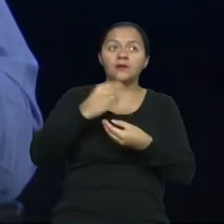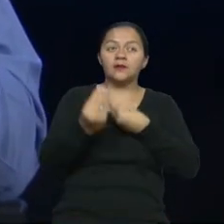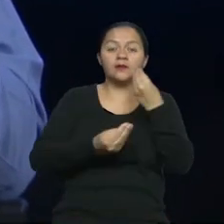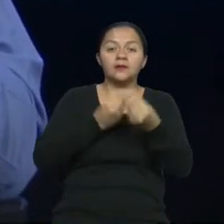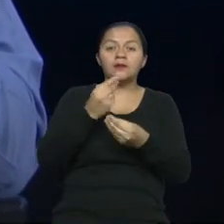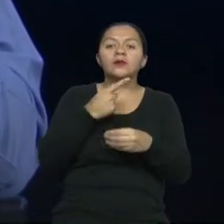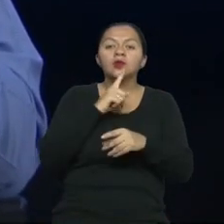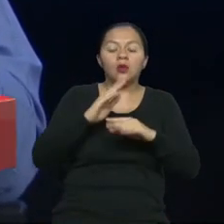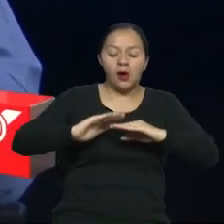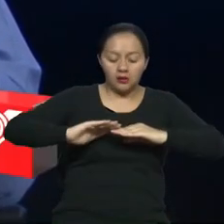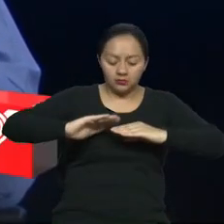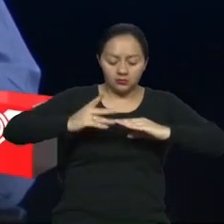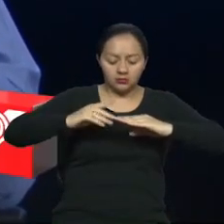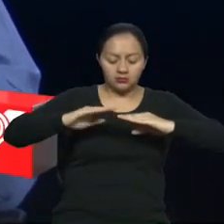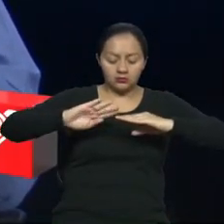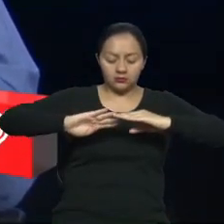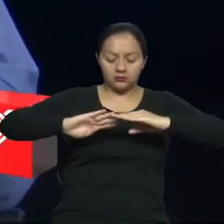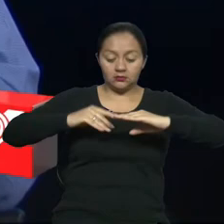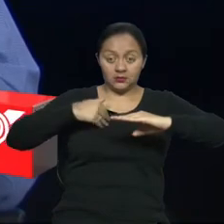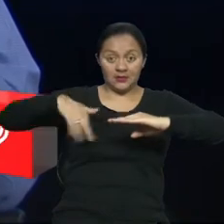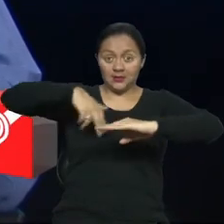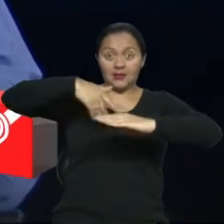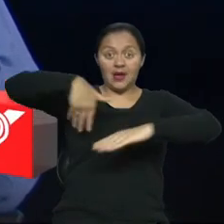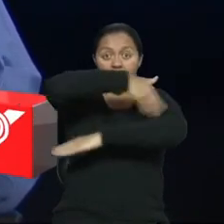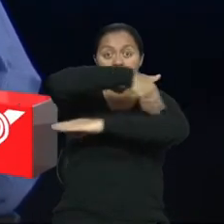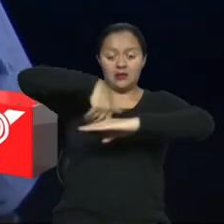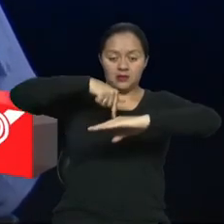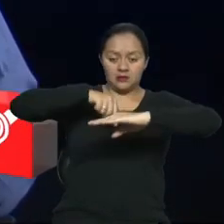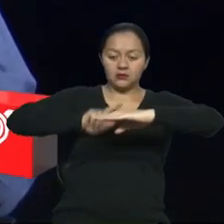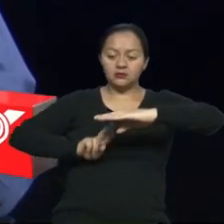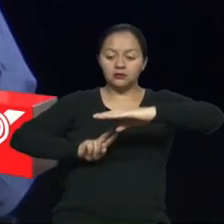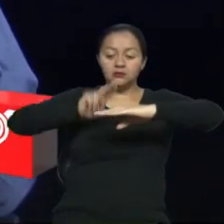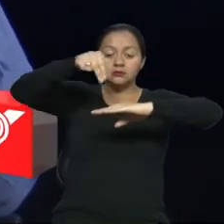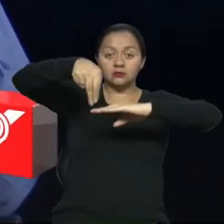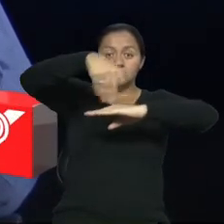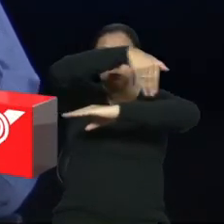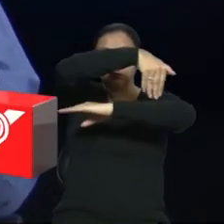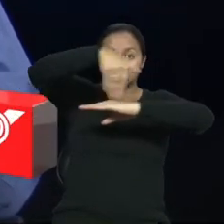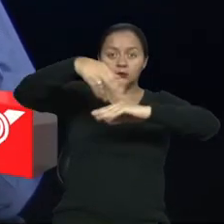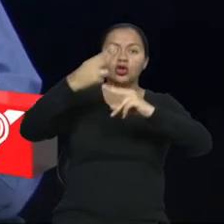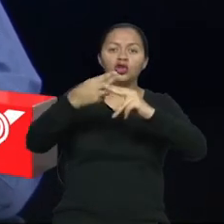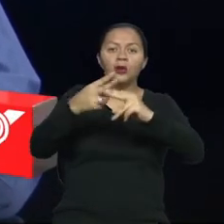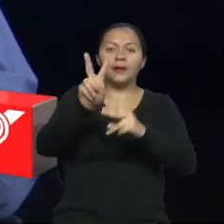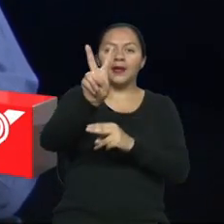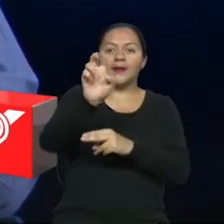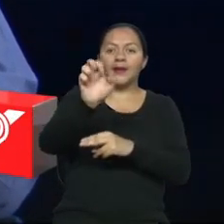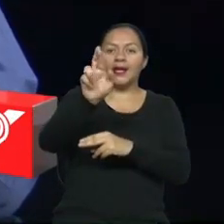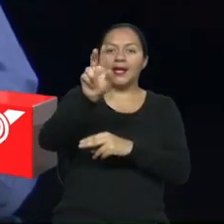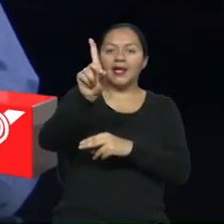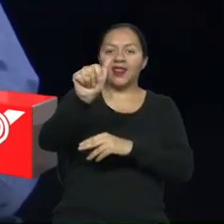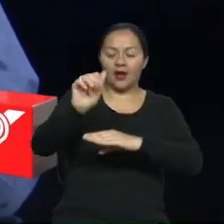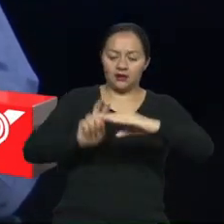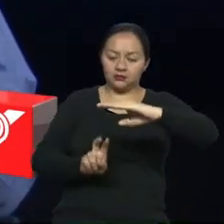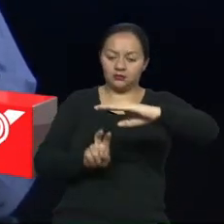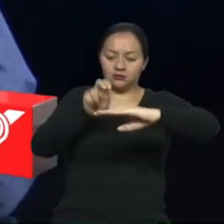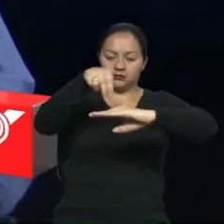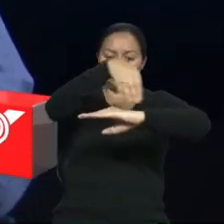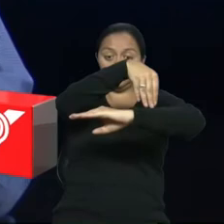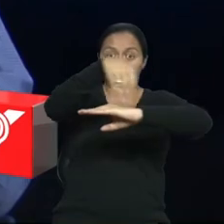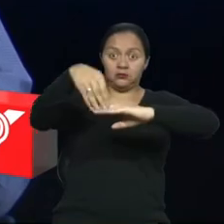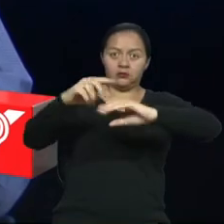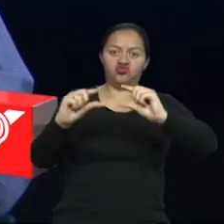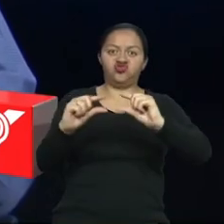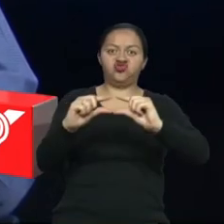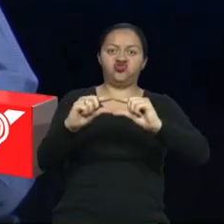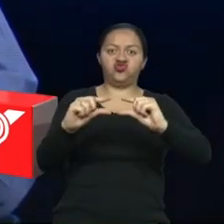sus veredas son muy pequeñas. La mayoría de ciudades, hablemos de las áreas rurales más difíciles todavía. Más pequeñas todavía. Mucho más, por